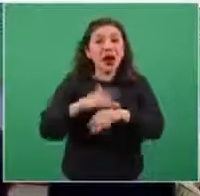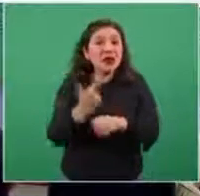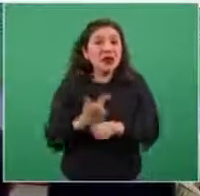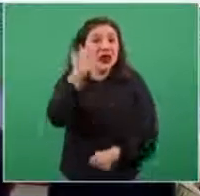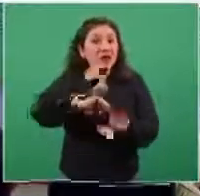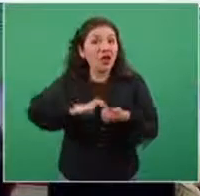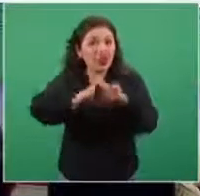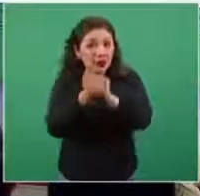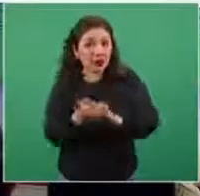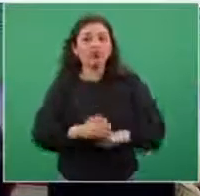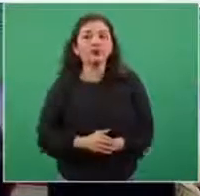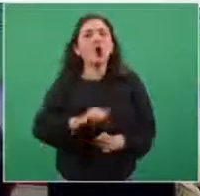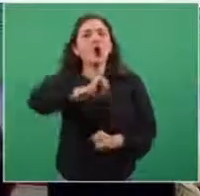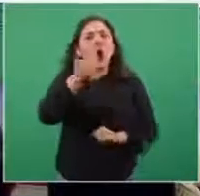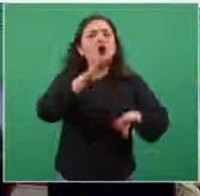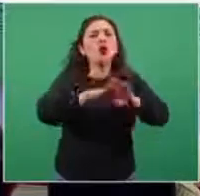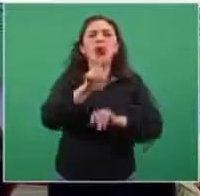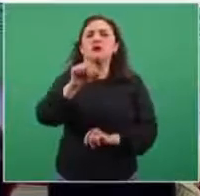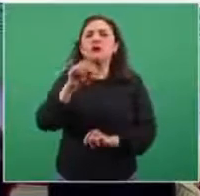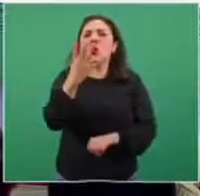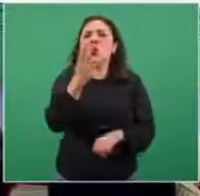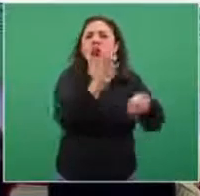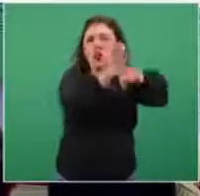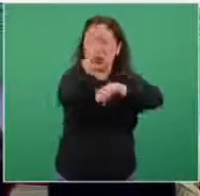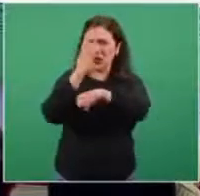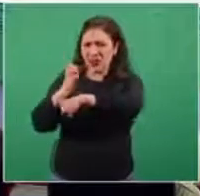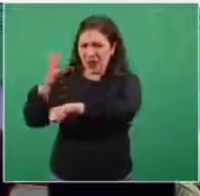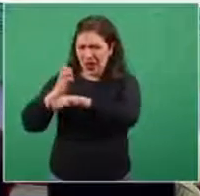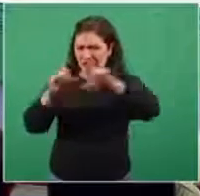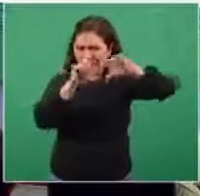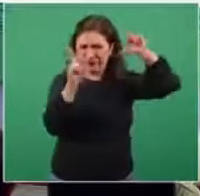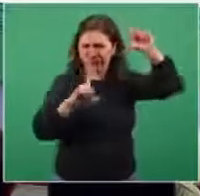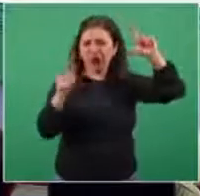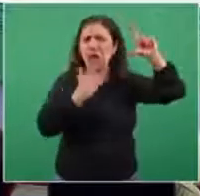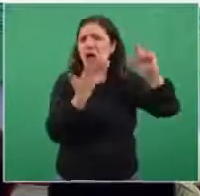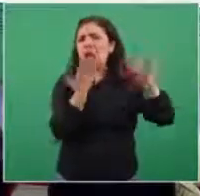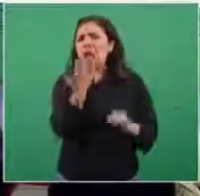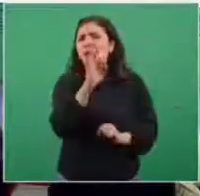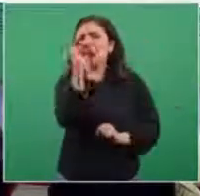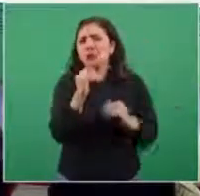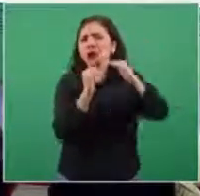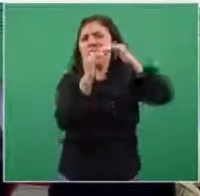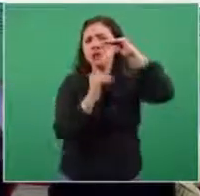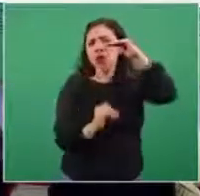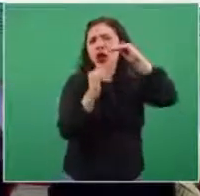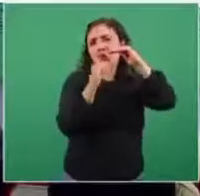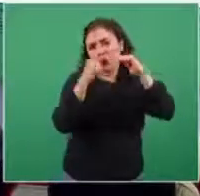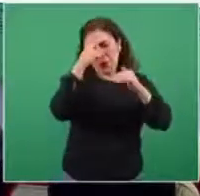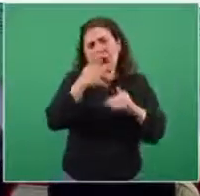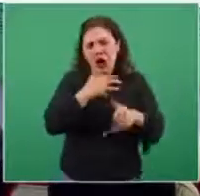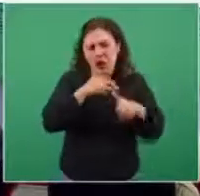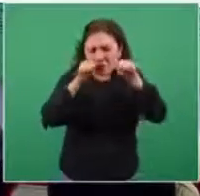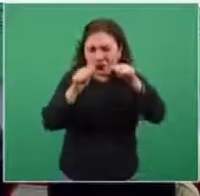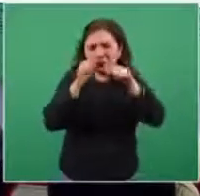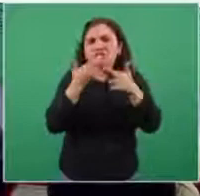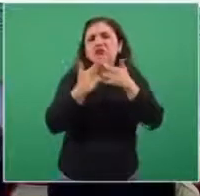Y la mayor parte de las entidades federativas, 24 con menos de 50 por ciento de ocupación.